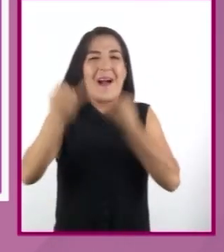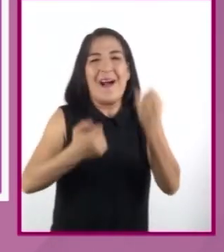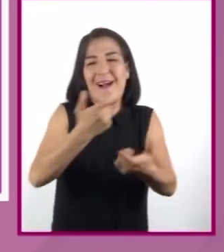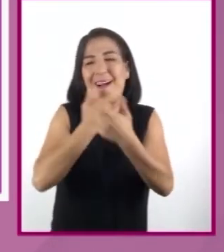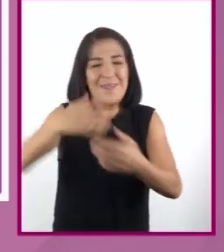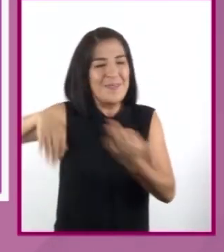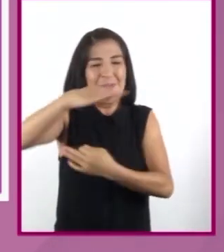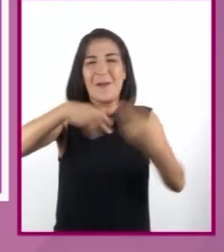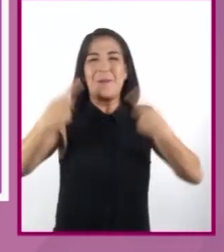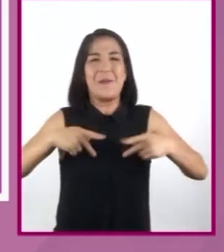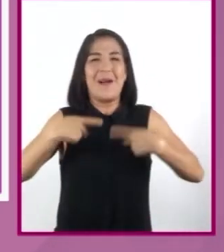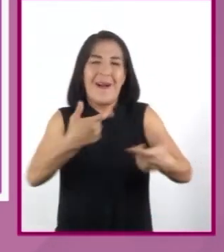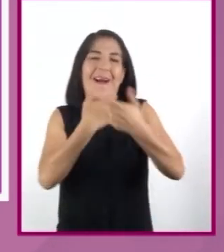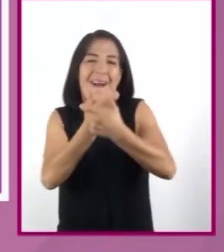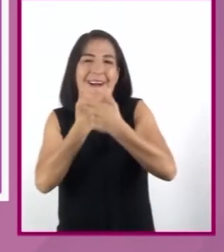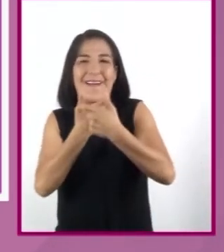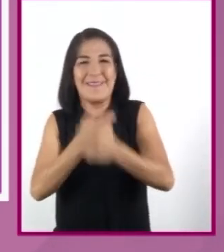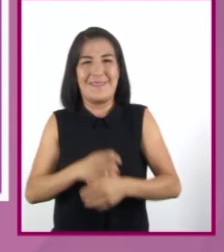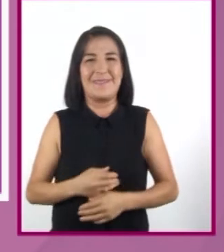la risa del lector.